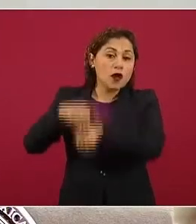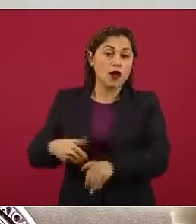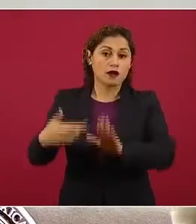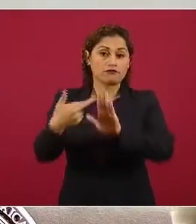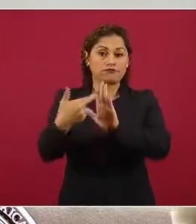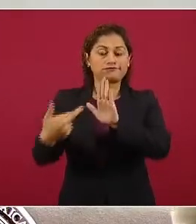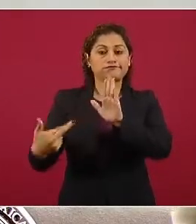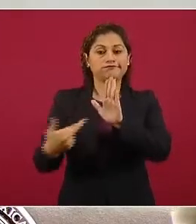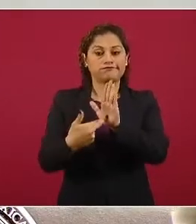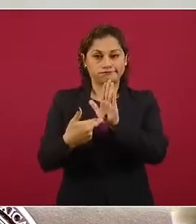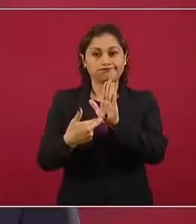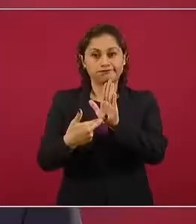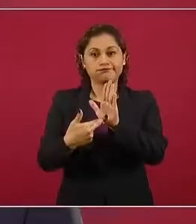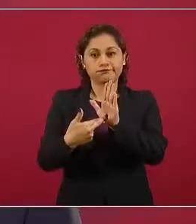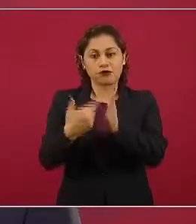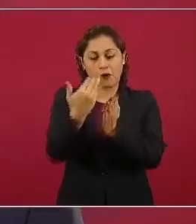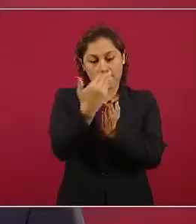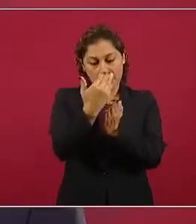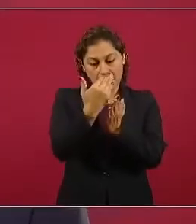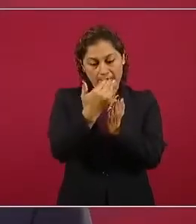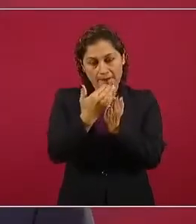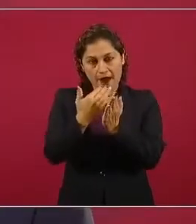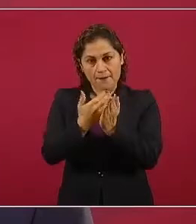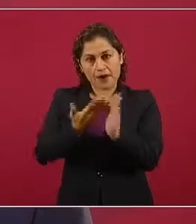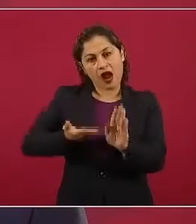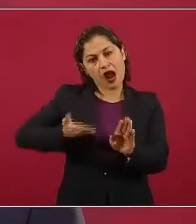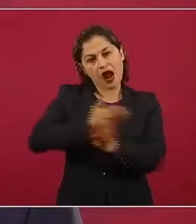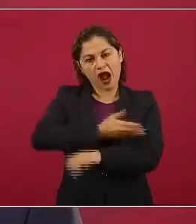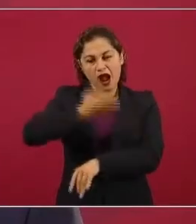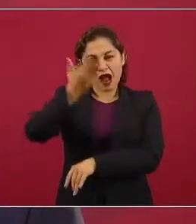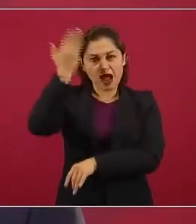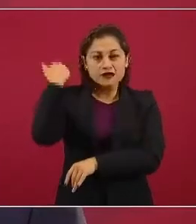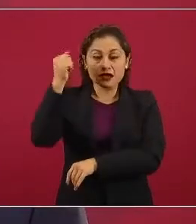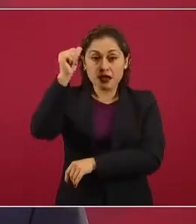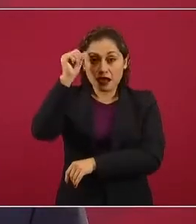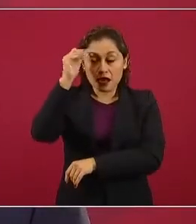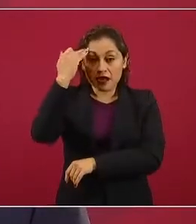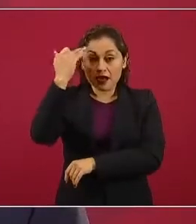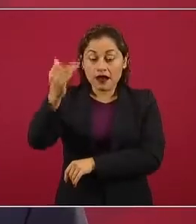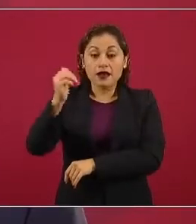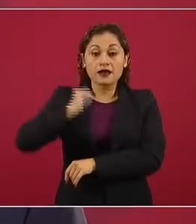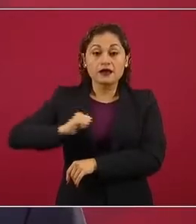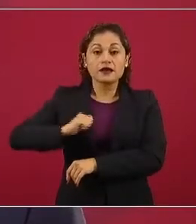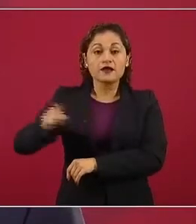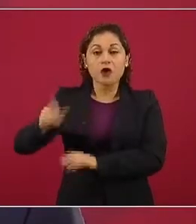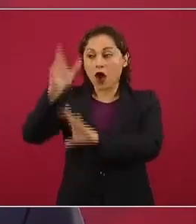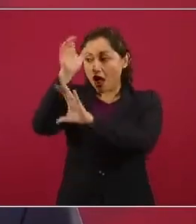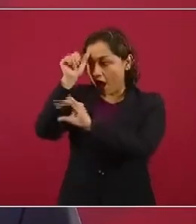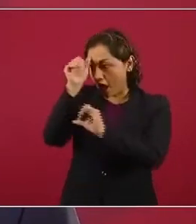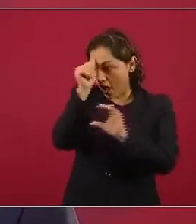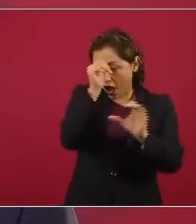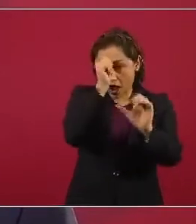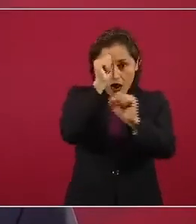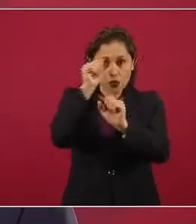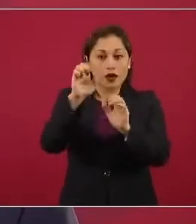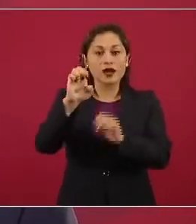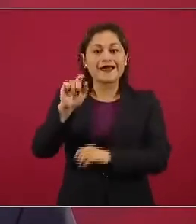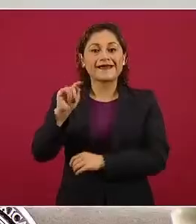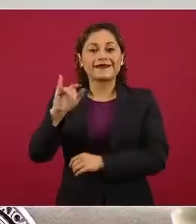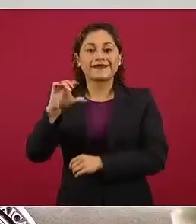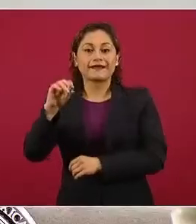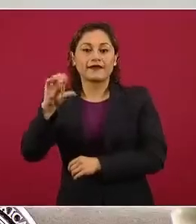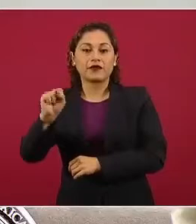ciertos lineamientos, ciertos consensos éticos y el diseño específico de la investigación